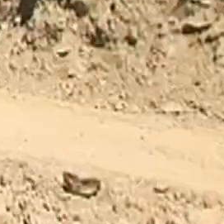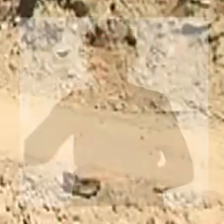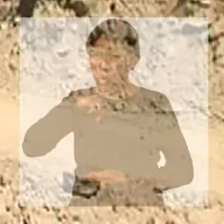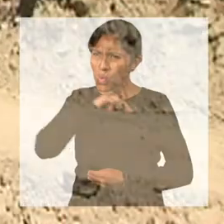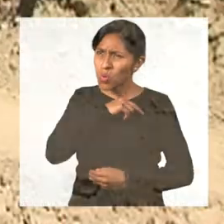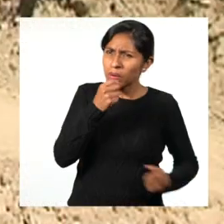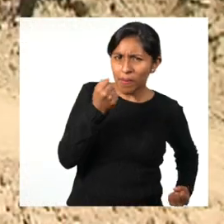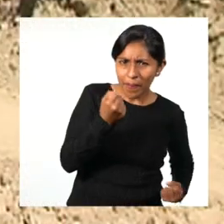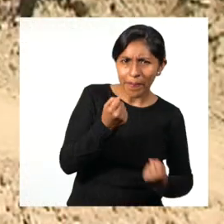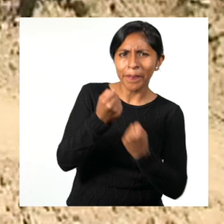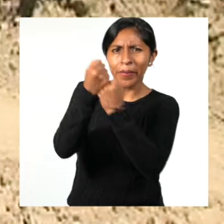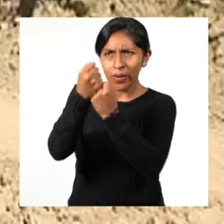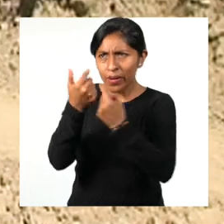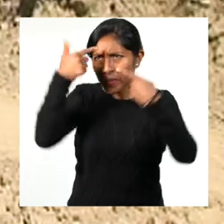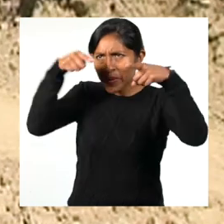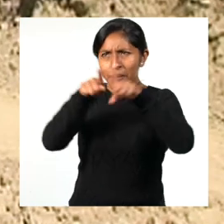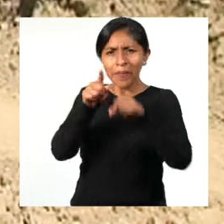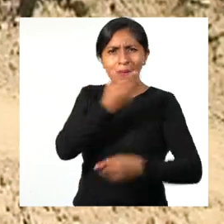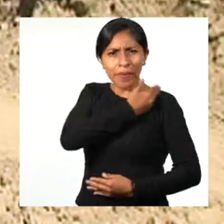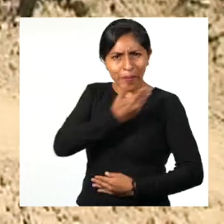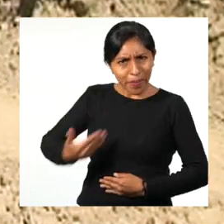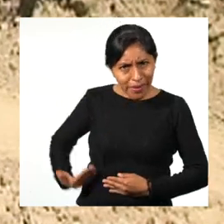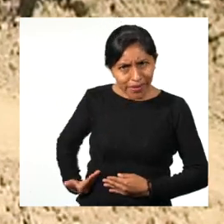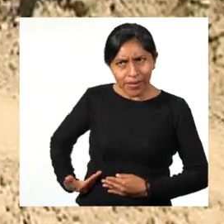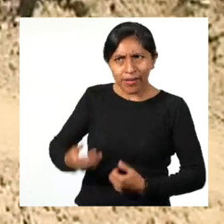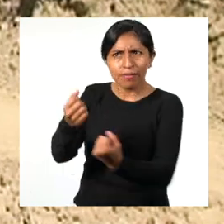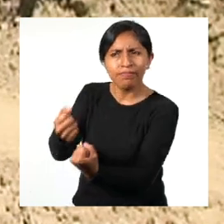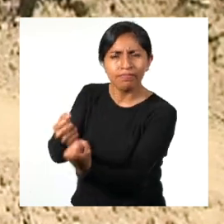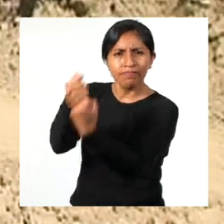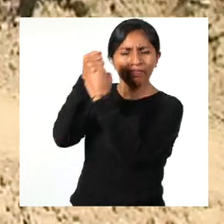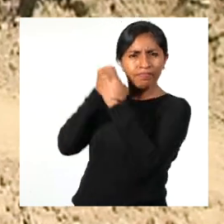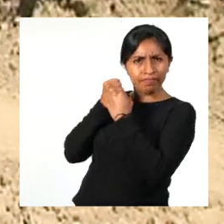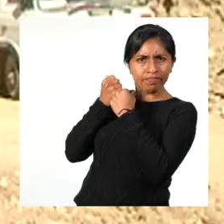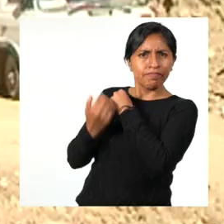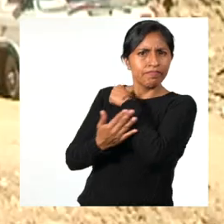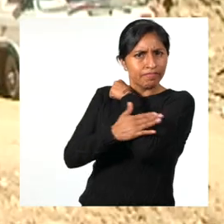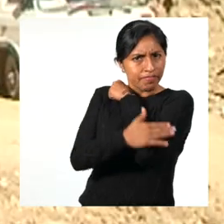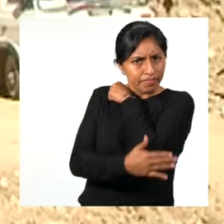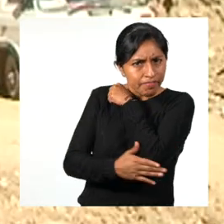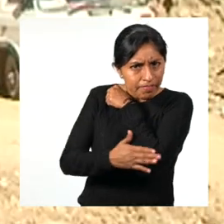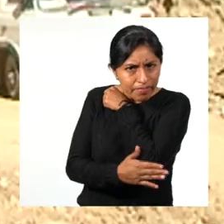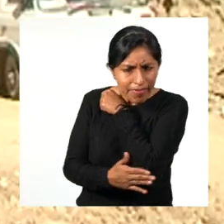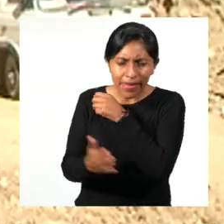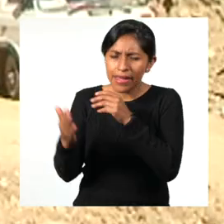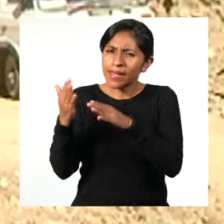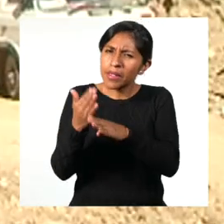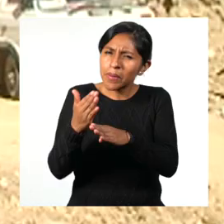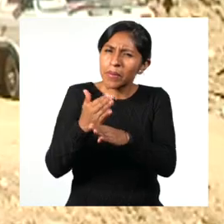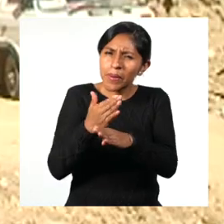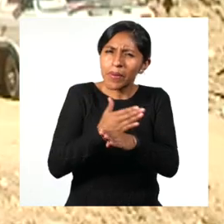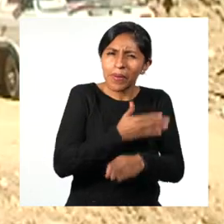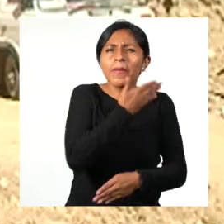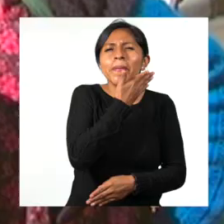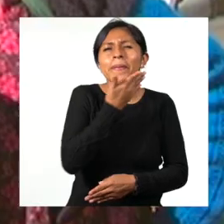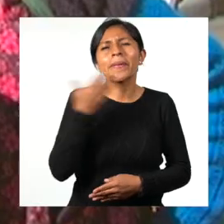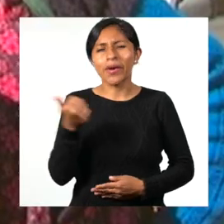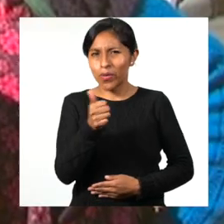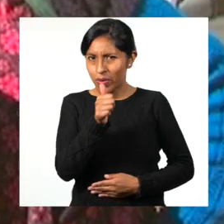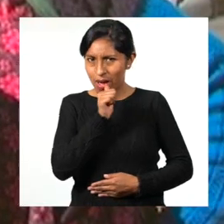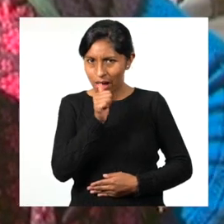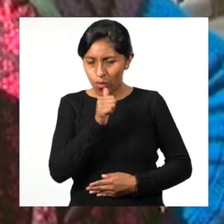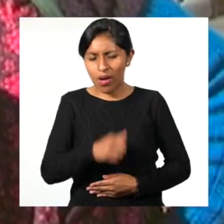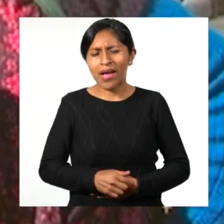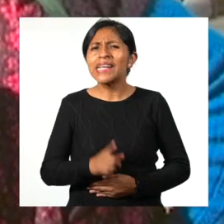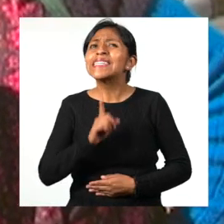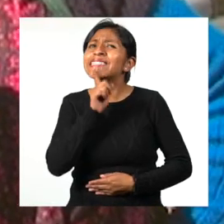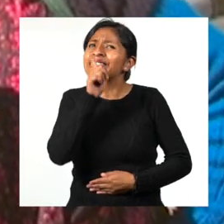Nos apoyamos al presidente que siempre colabora al campo. Ya contamos con esta agua, vamos a estar mejorando. Va a ser